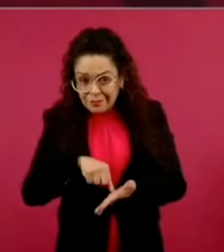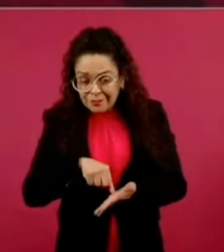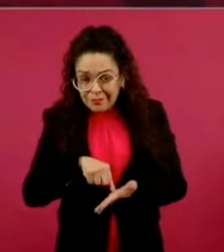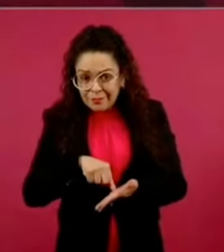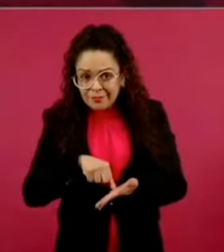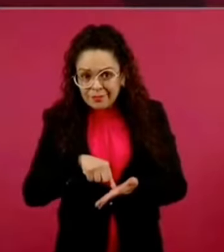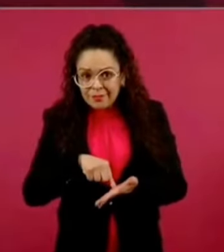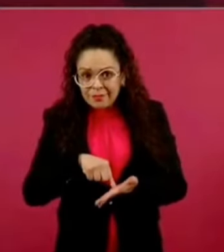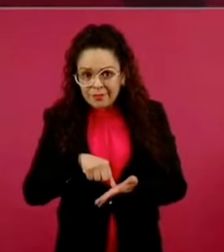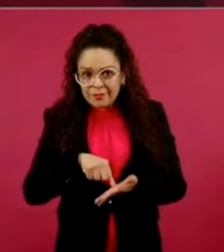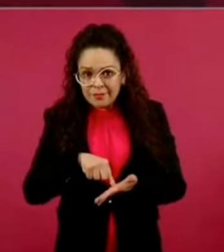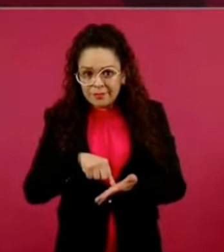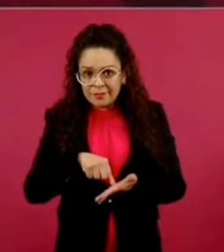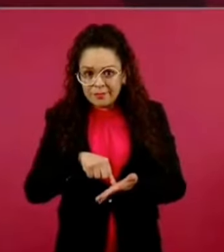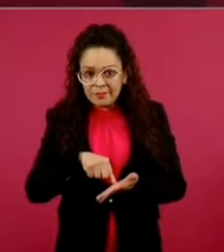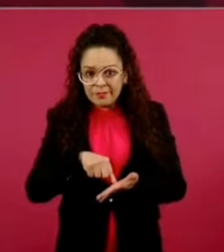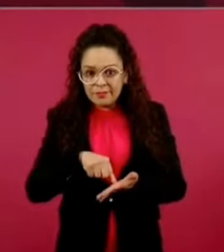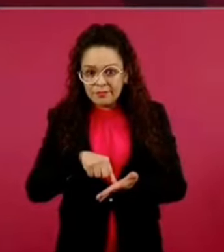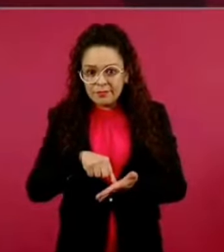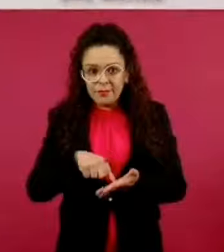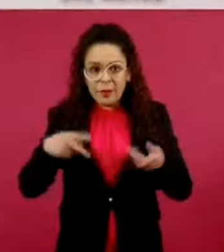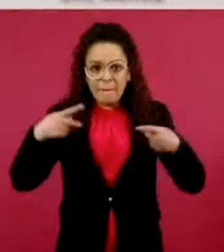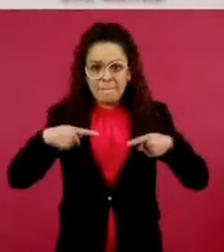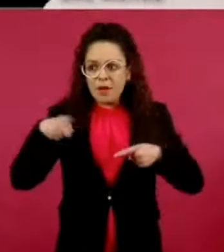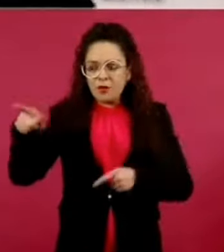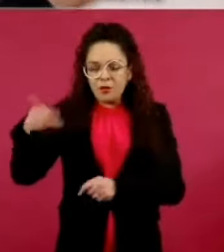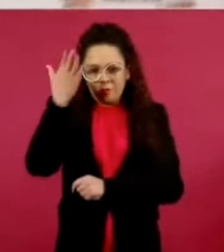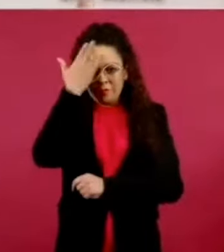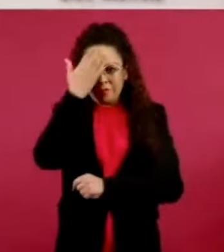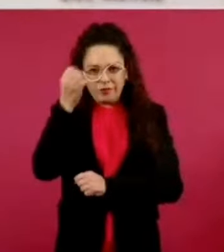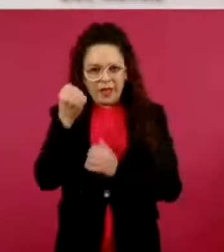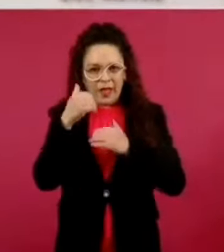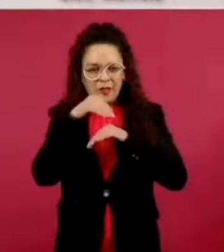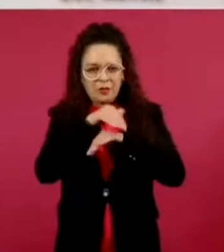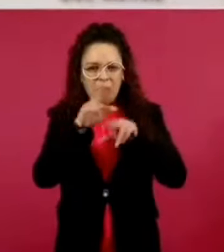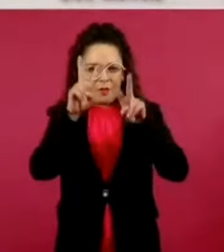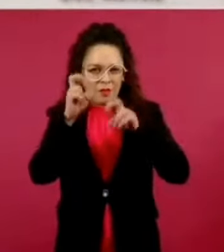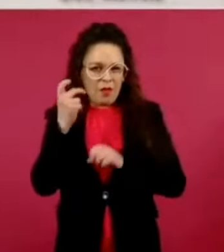comentaristas hablaran de esa manera?